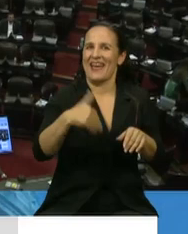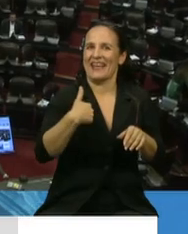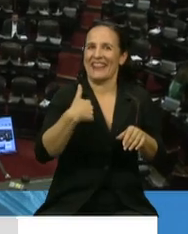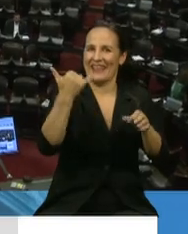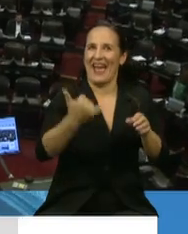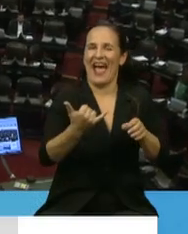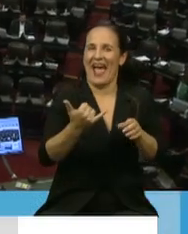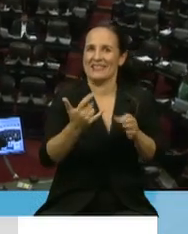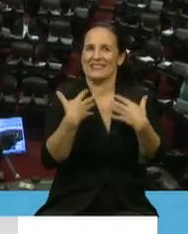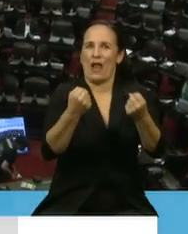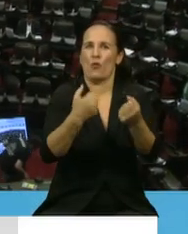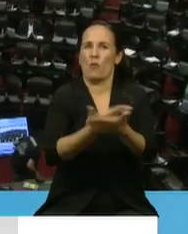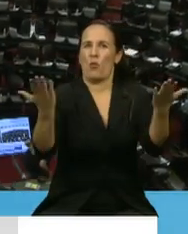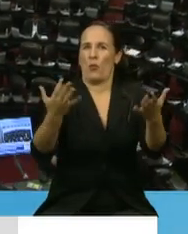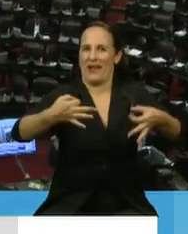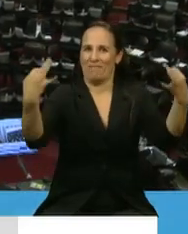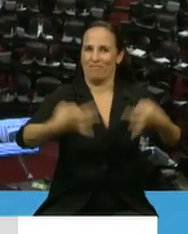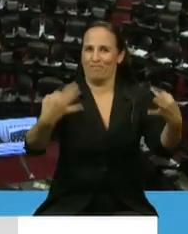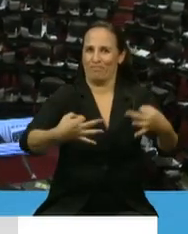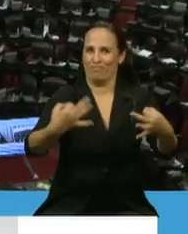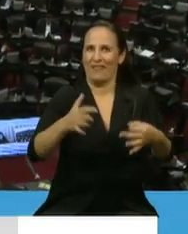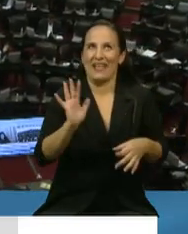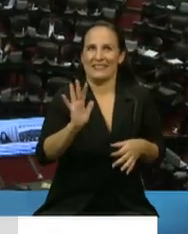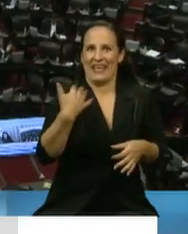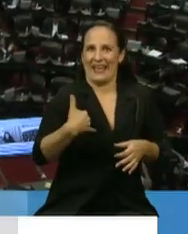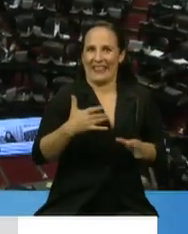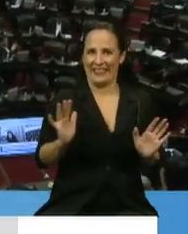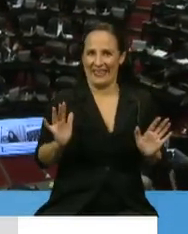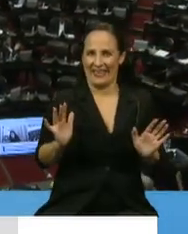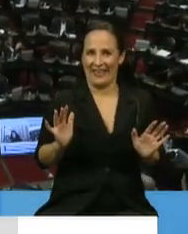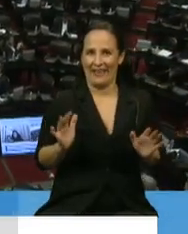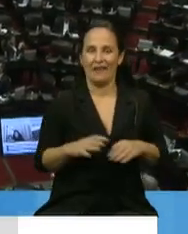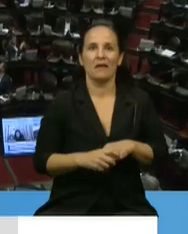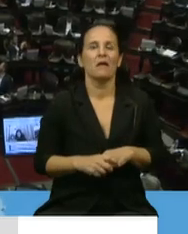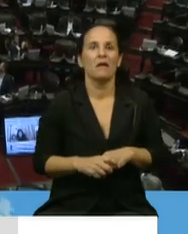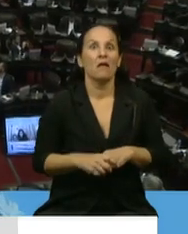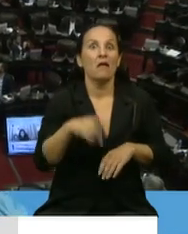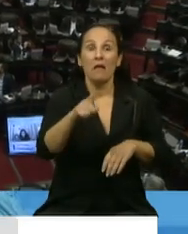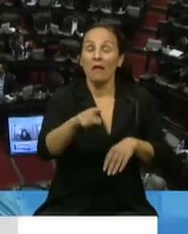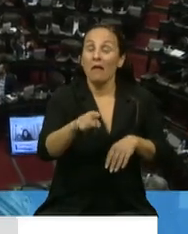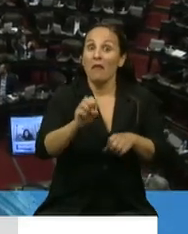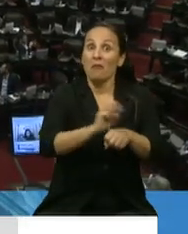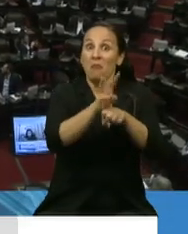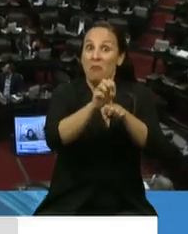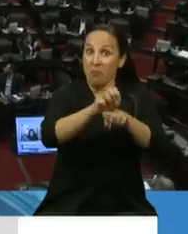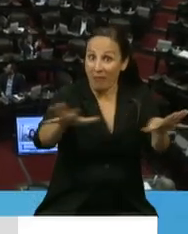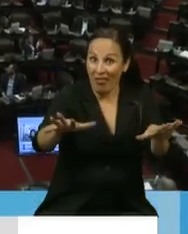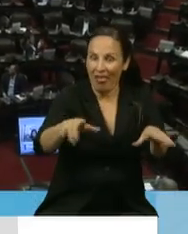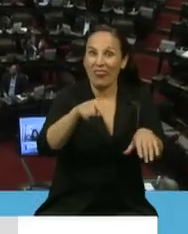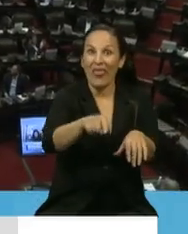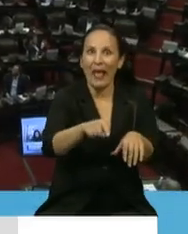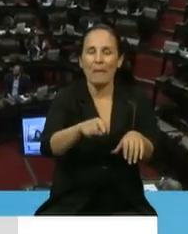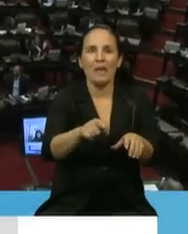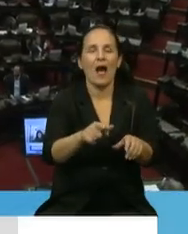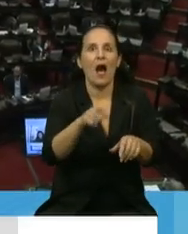y creo que parte de, si se quiere, la posibilidad de que esta pandemia no haya sido peor